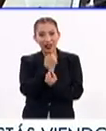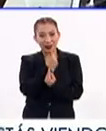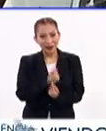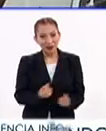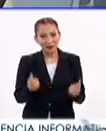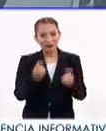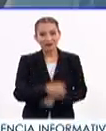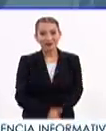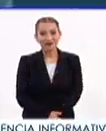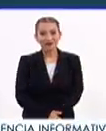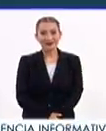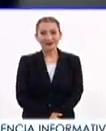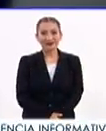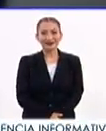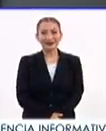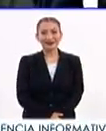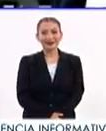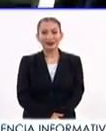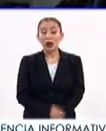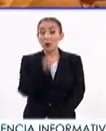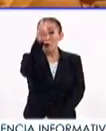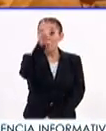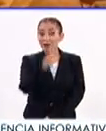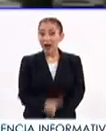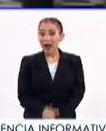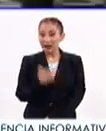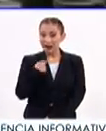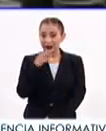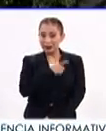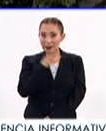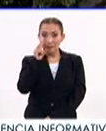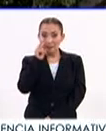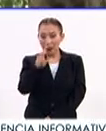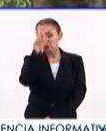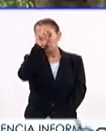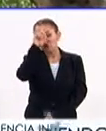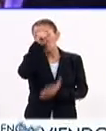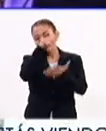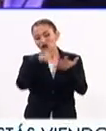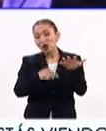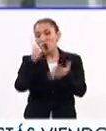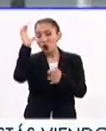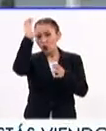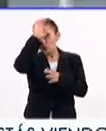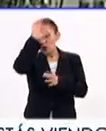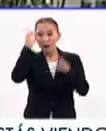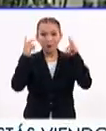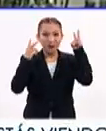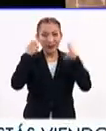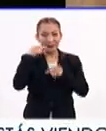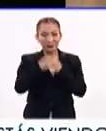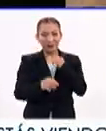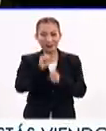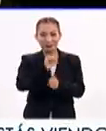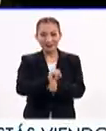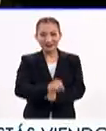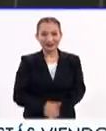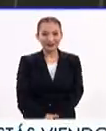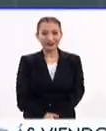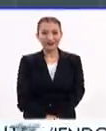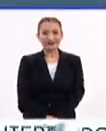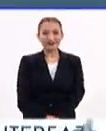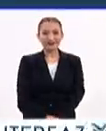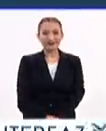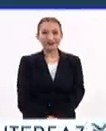niños. Como cada viernes, no te pierdas nuestras recomendaciones culturales para este fin de semana.